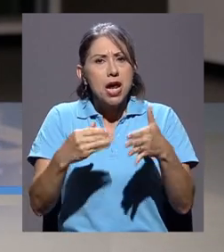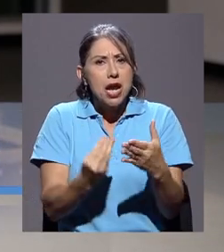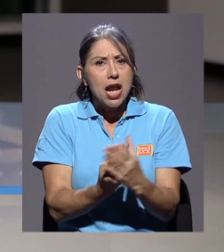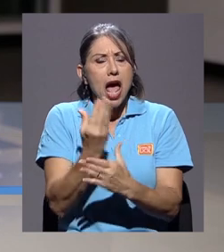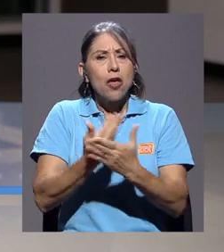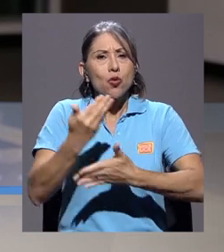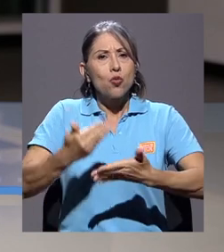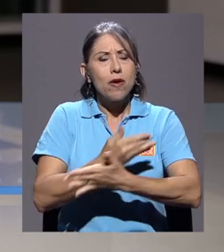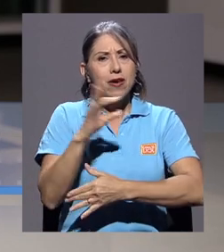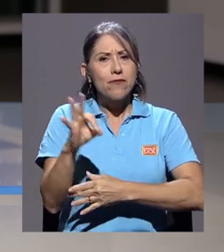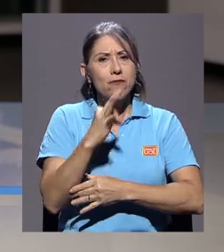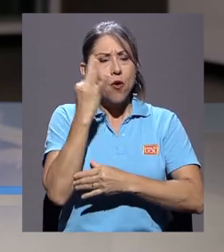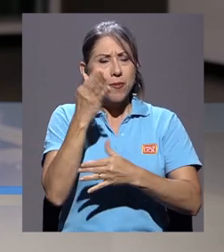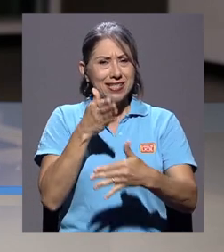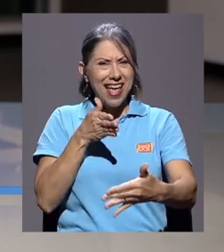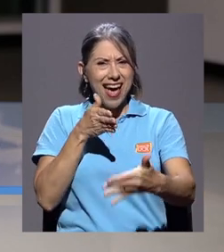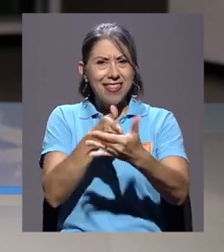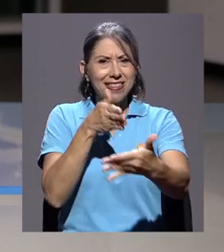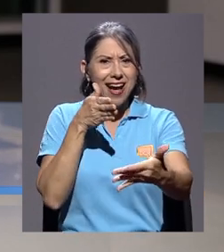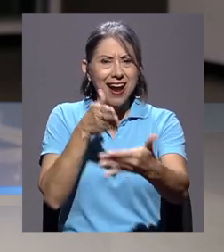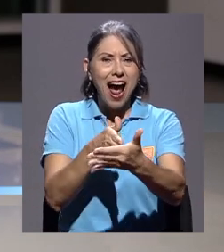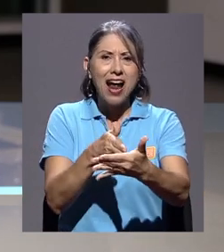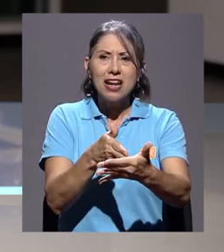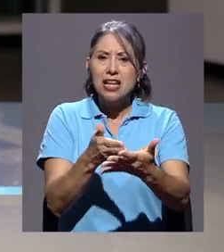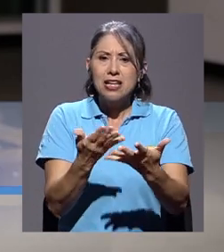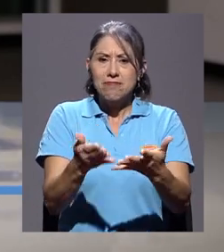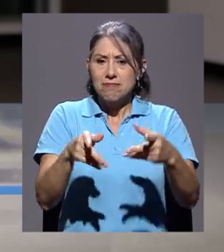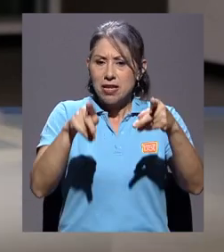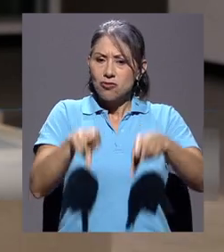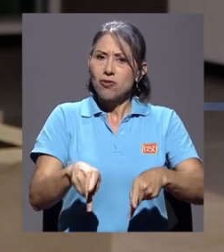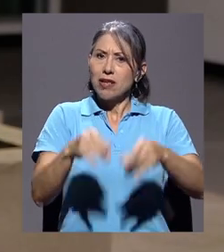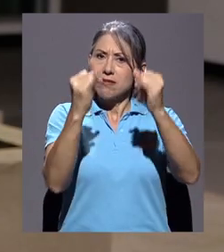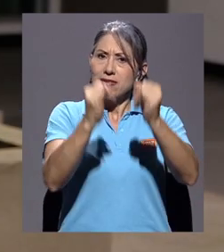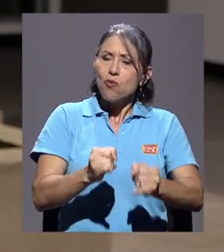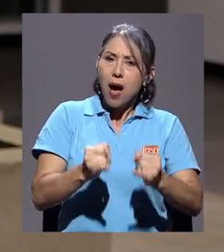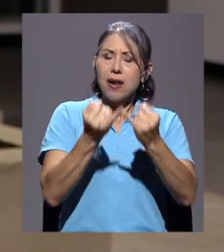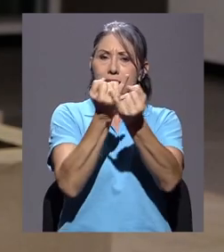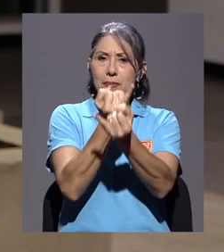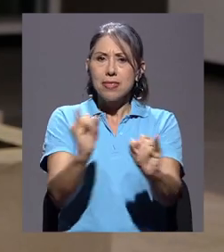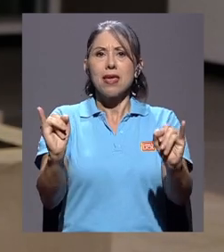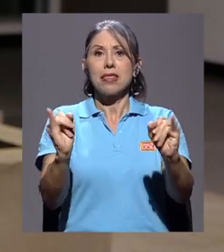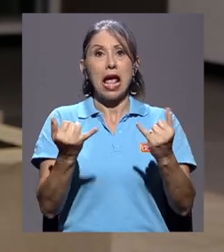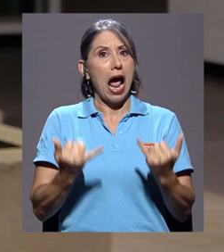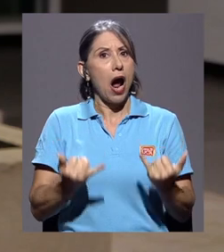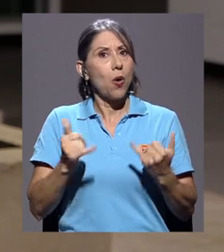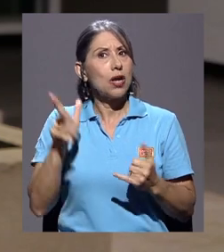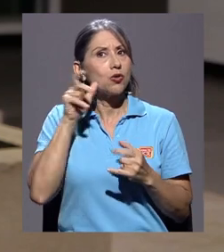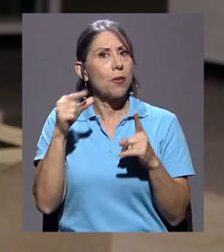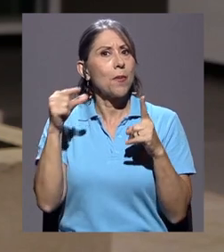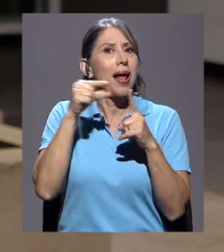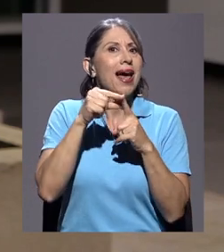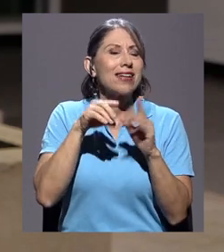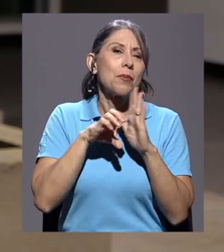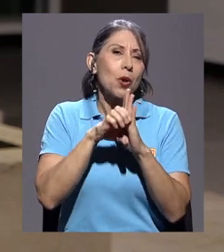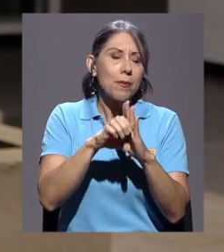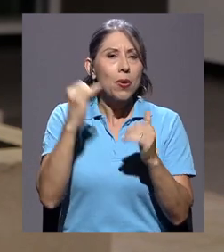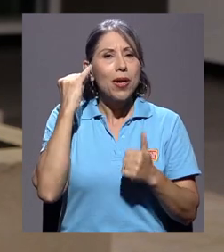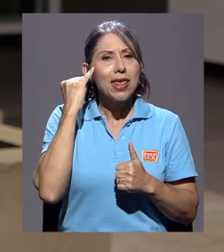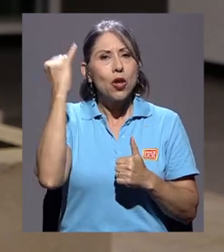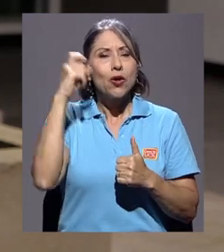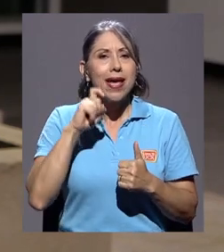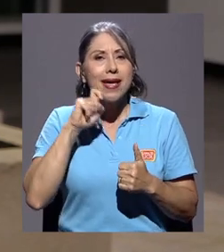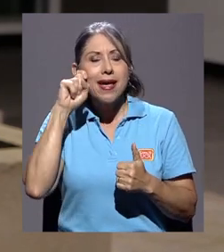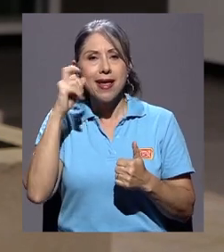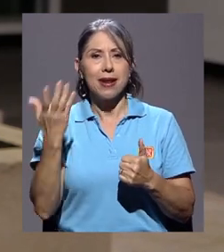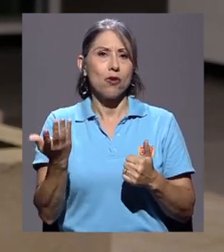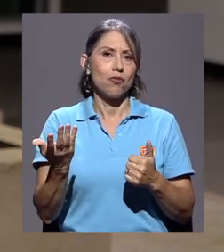formas de atacar el ser independiente o el ser individual. Hoy escuchamos términos como ideología de